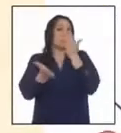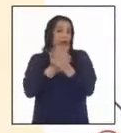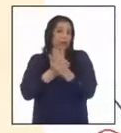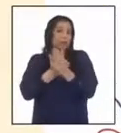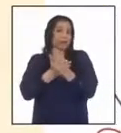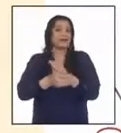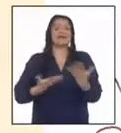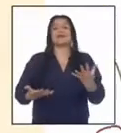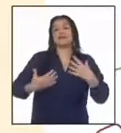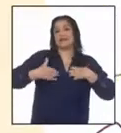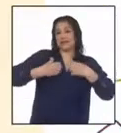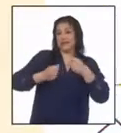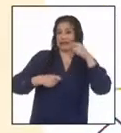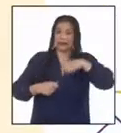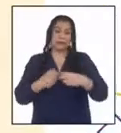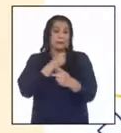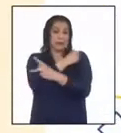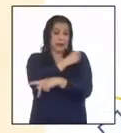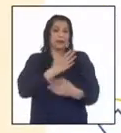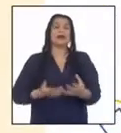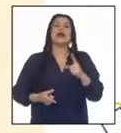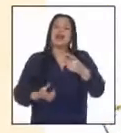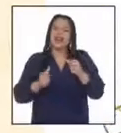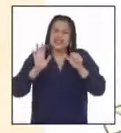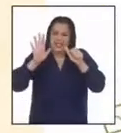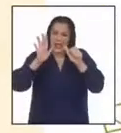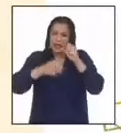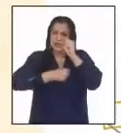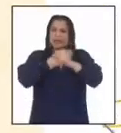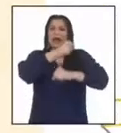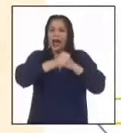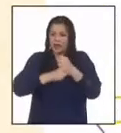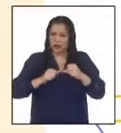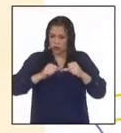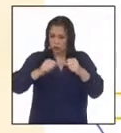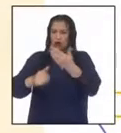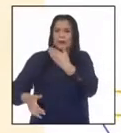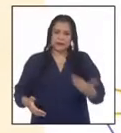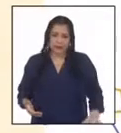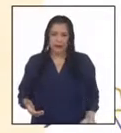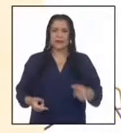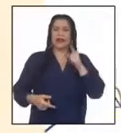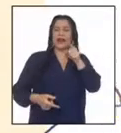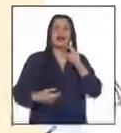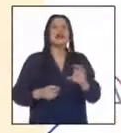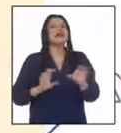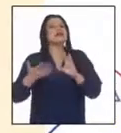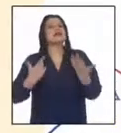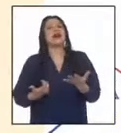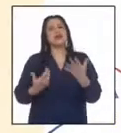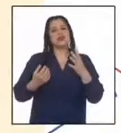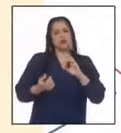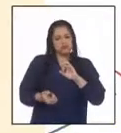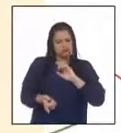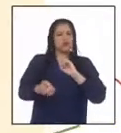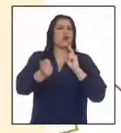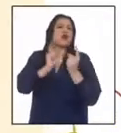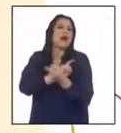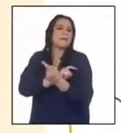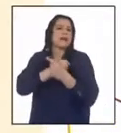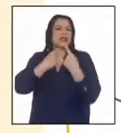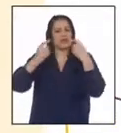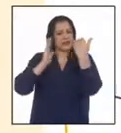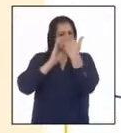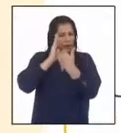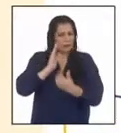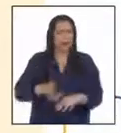sociales del país. En los seis años que ejerce el poder el señor Augusto B. Leguía, se ha operado una completa transformación de las condiciones